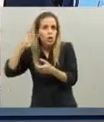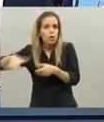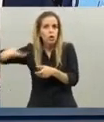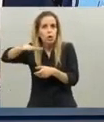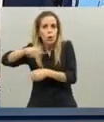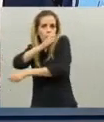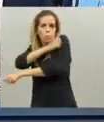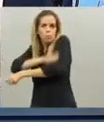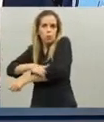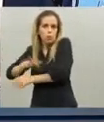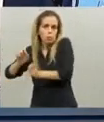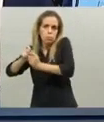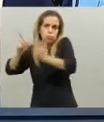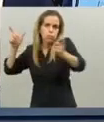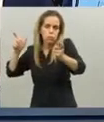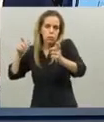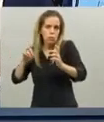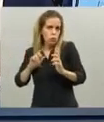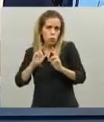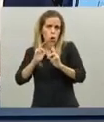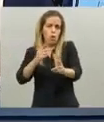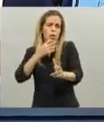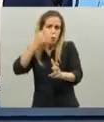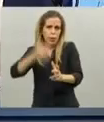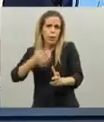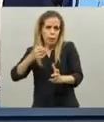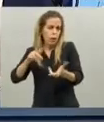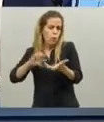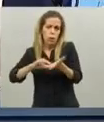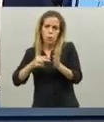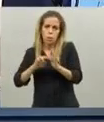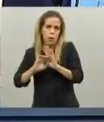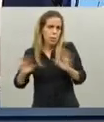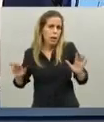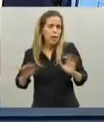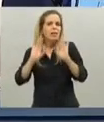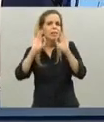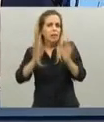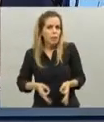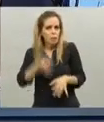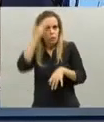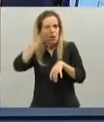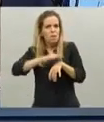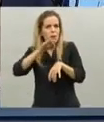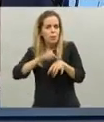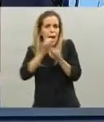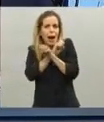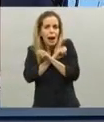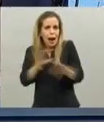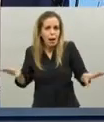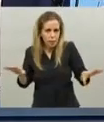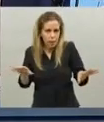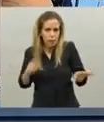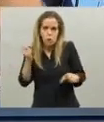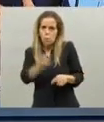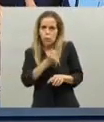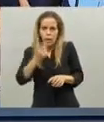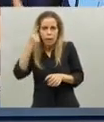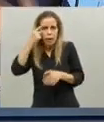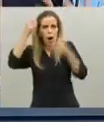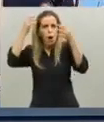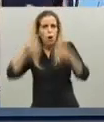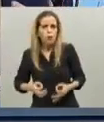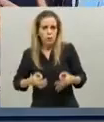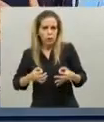no tengo ningún problema en decirlo estamos ante un peligro grave y hay que entrar en conciencia de que es así